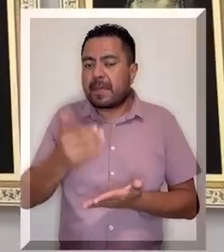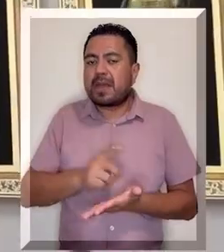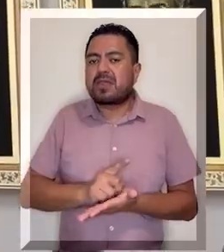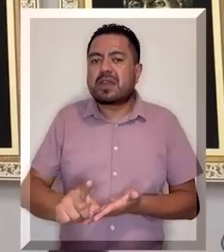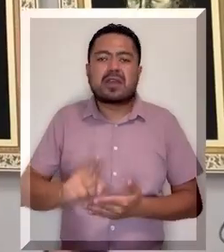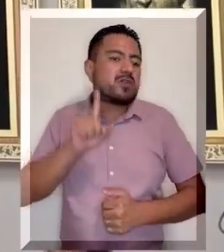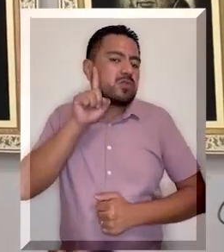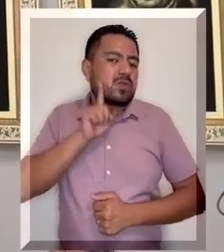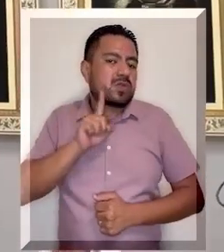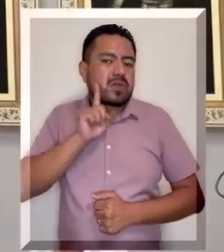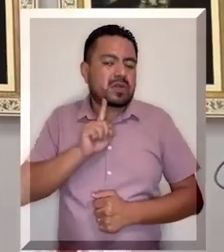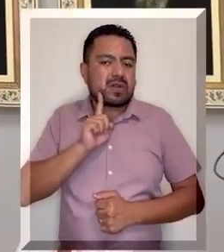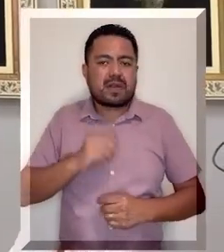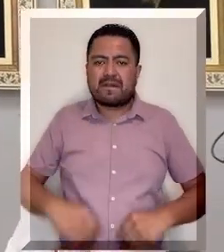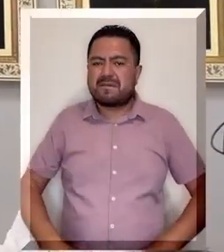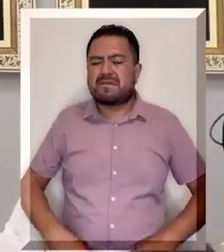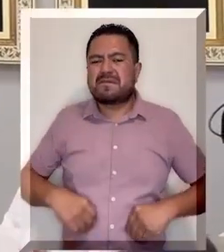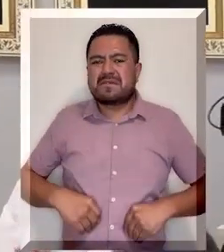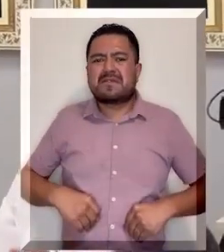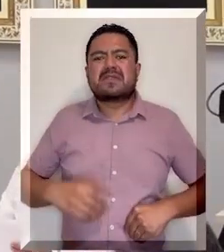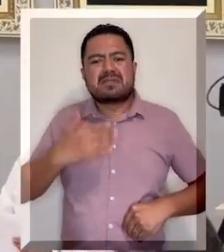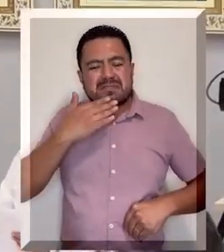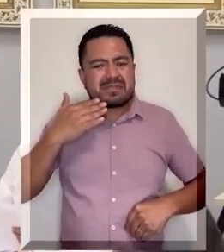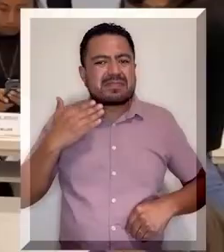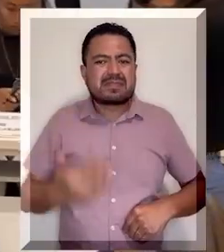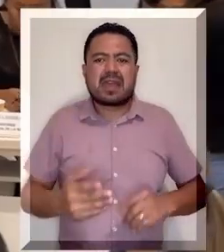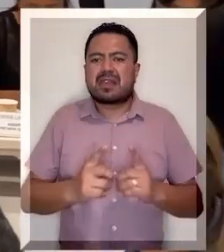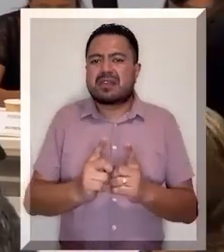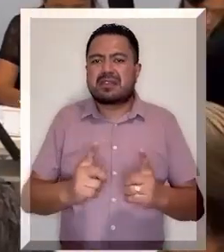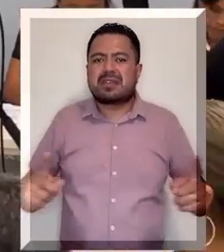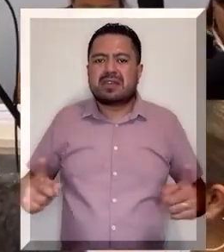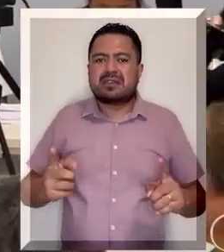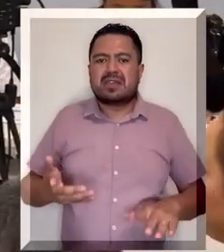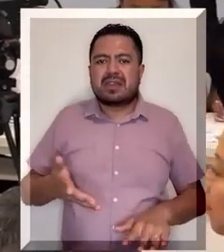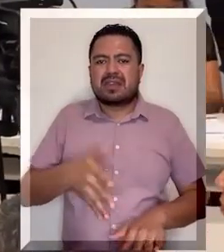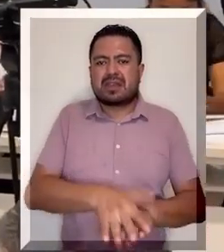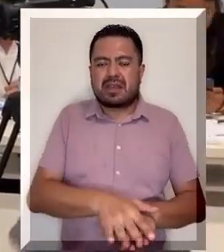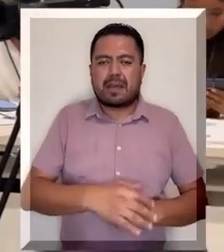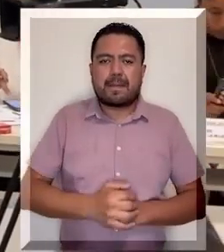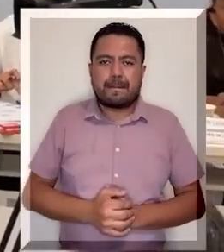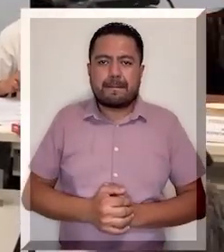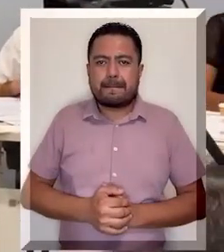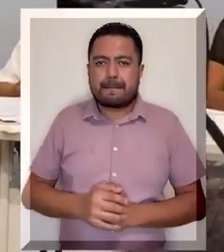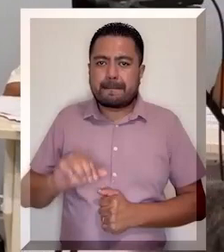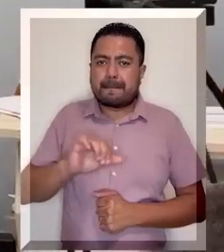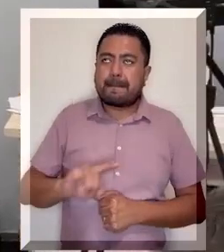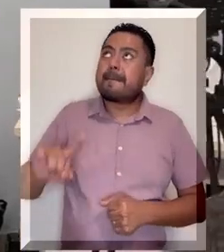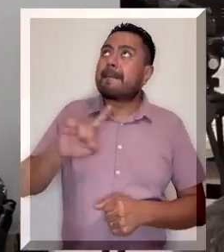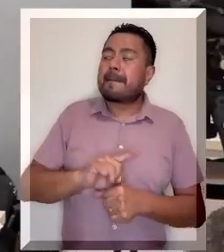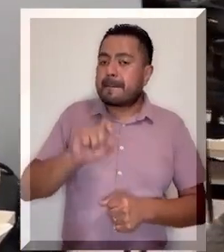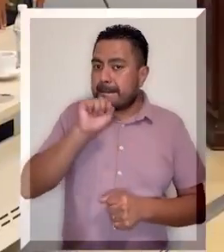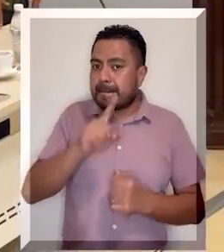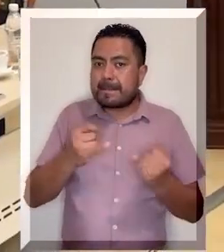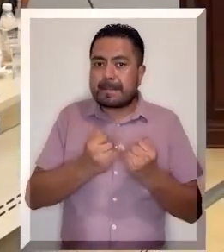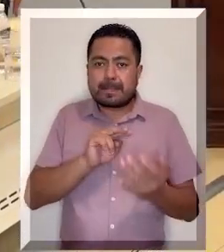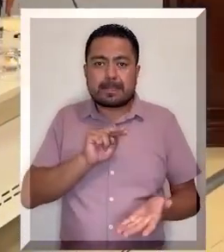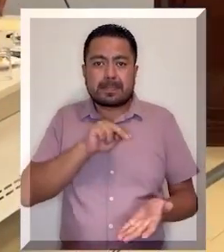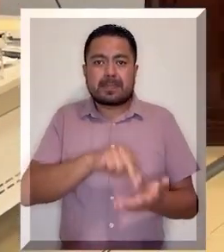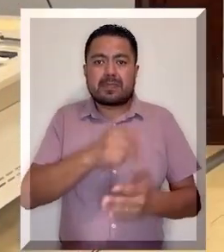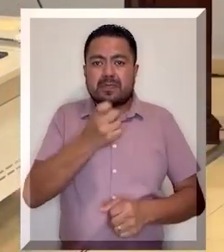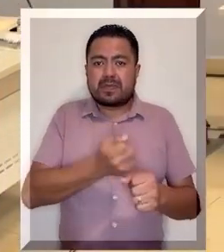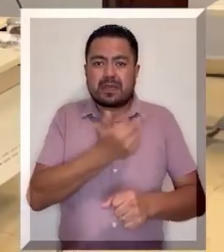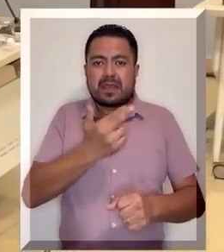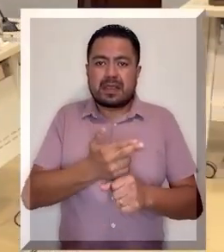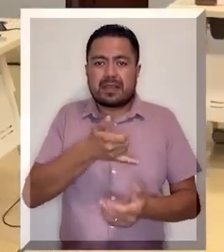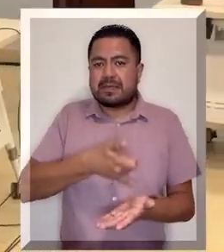vulnerables y para garantizar el derecho de las mujeres a una vida libre de violencia y al desarrollo integral. En